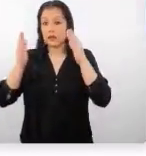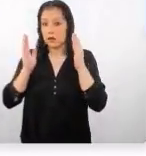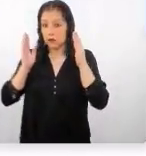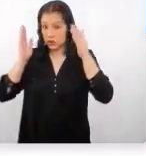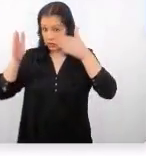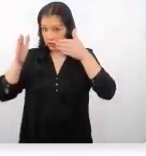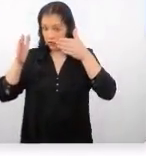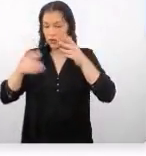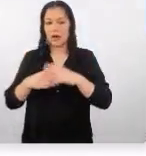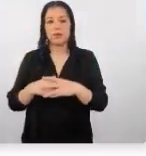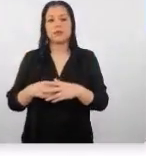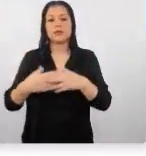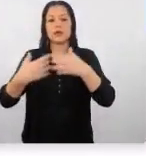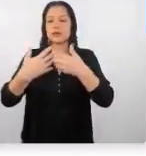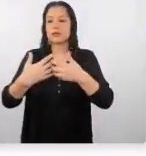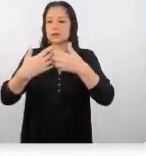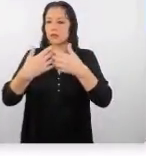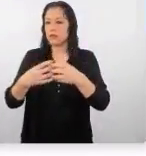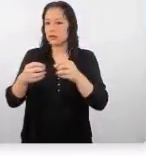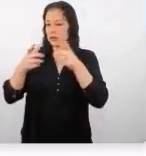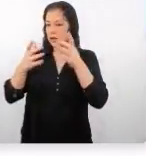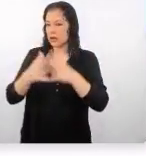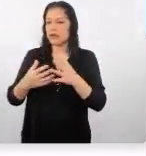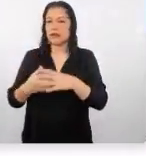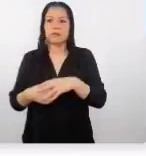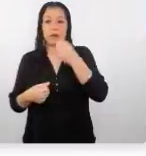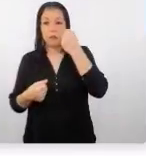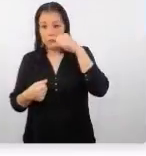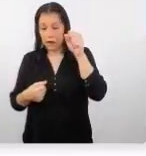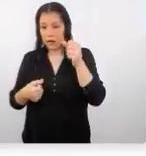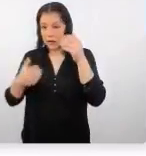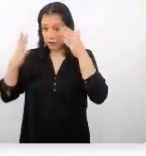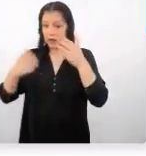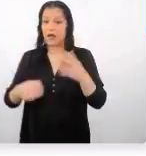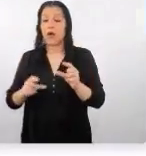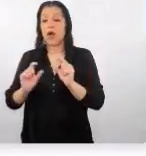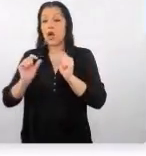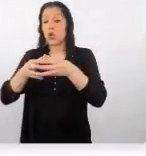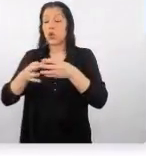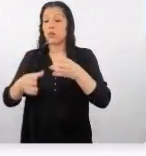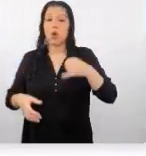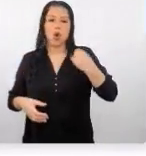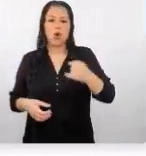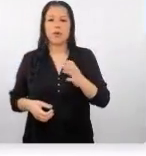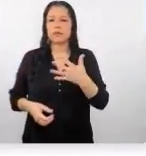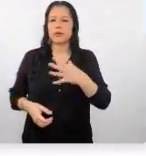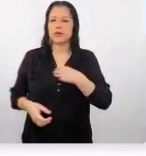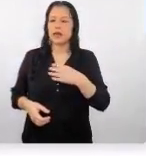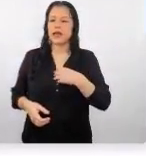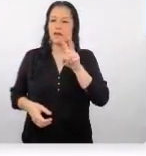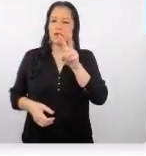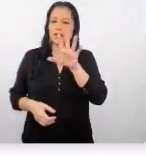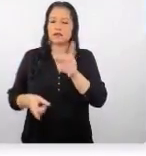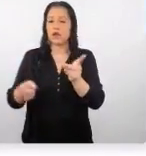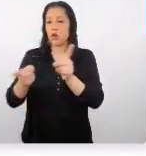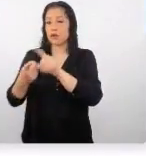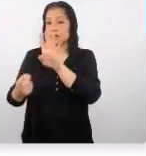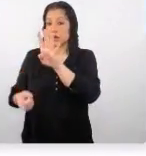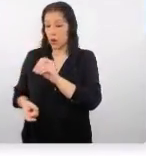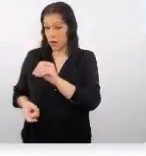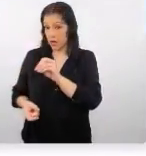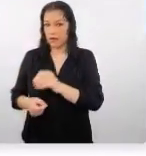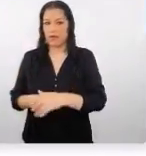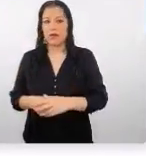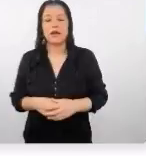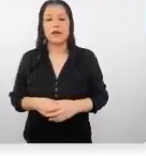en aquellos agentes de viajes que están orientados a un público joven entre los 25 y 40 años con una